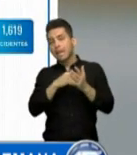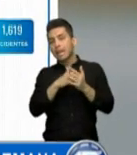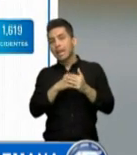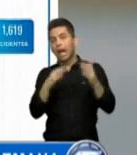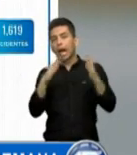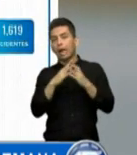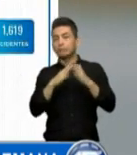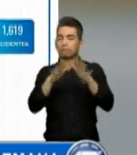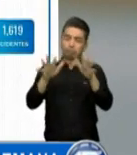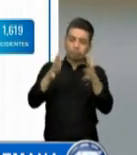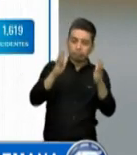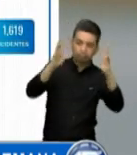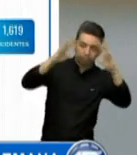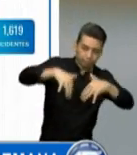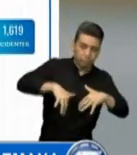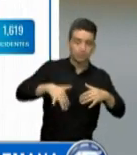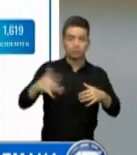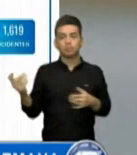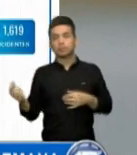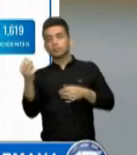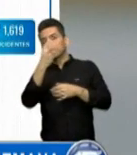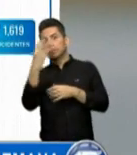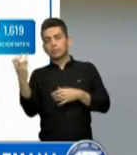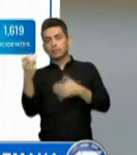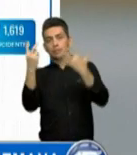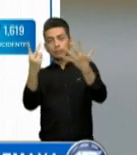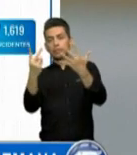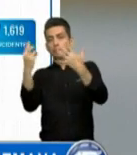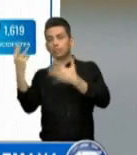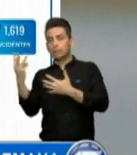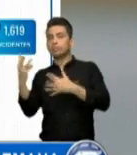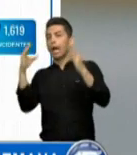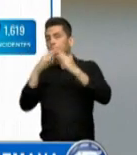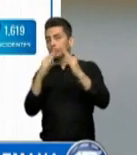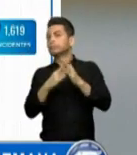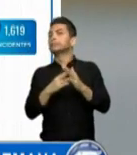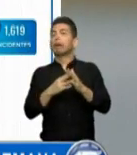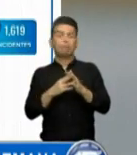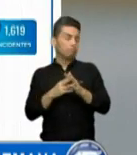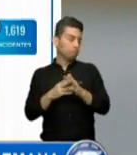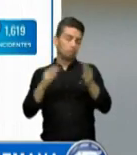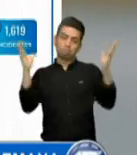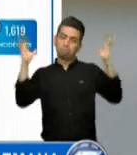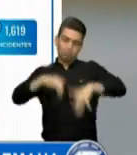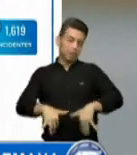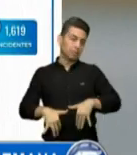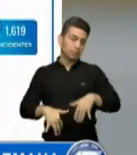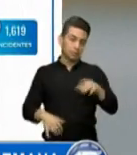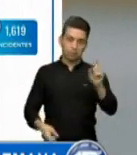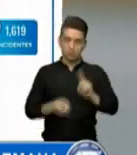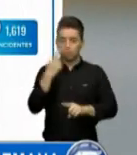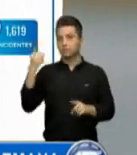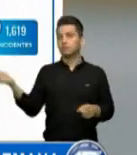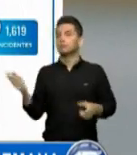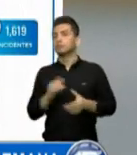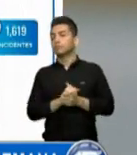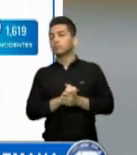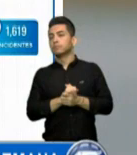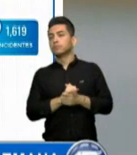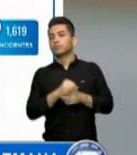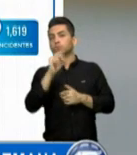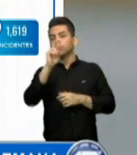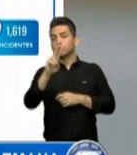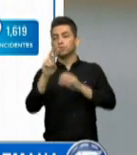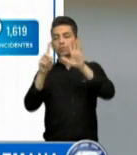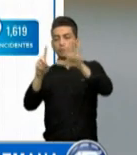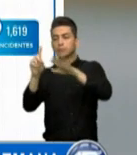moderado, 373 con daño severo. Se registran 169 escuelas afectadas, 460 carreteras